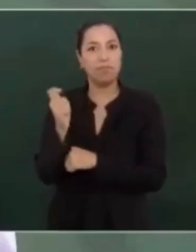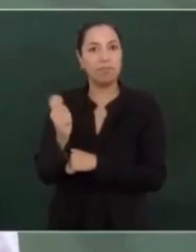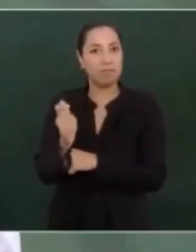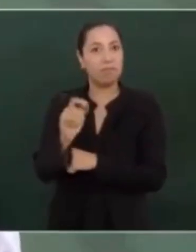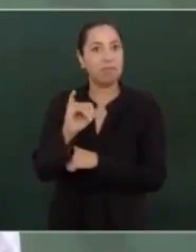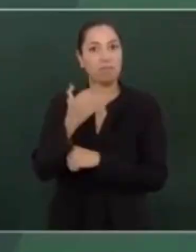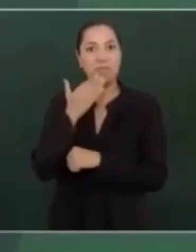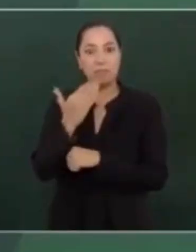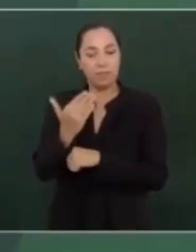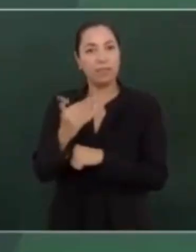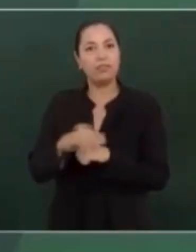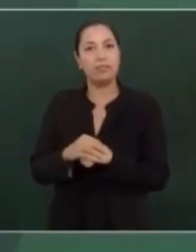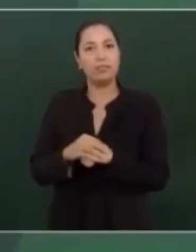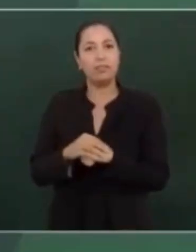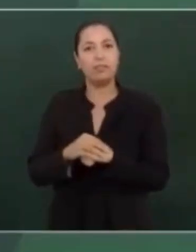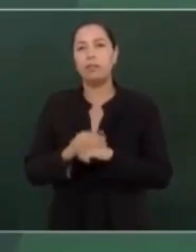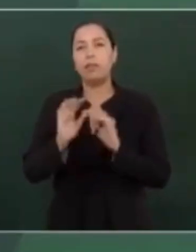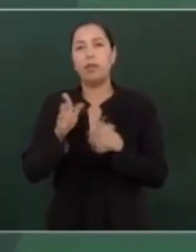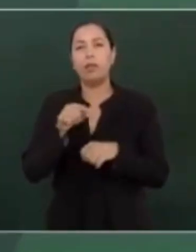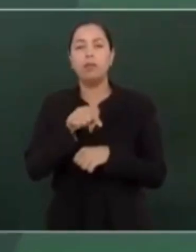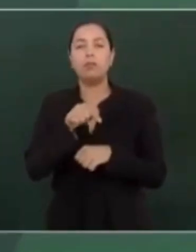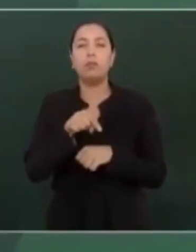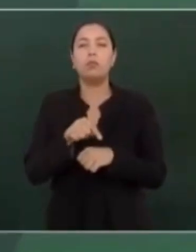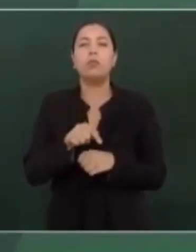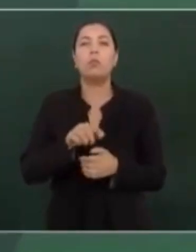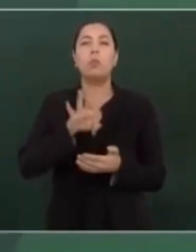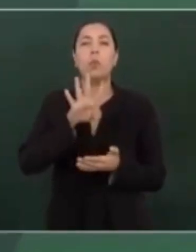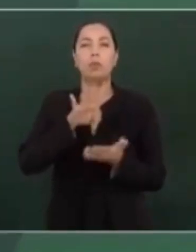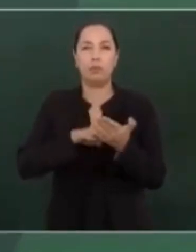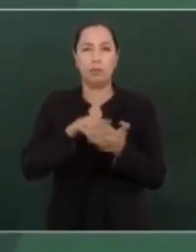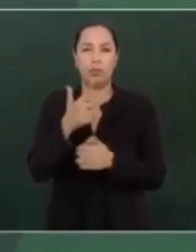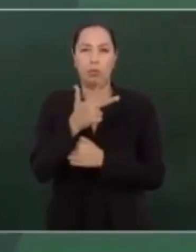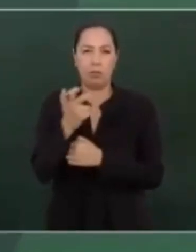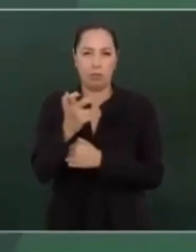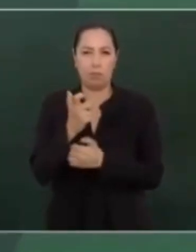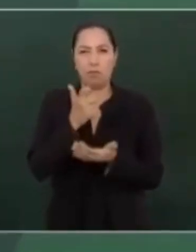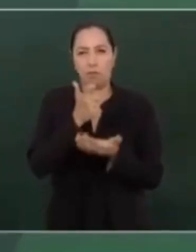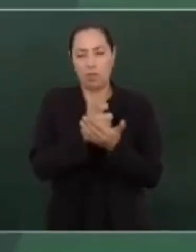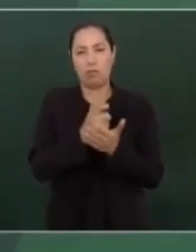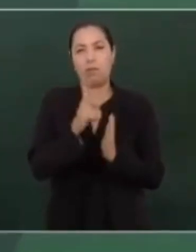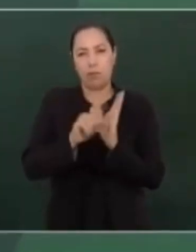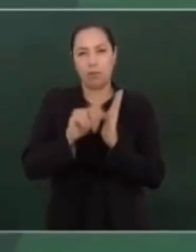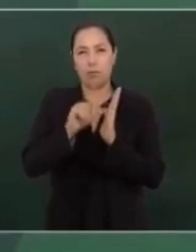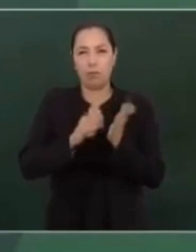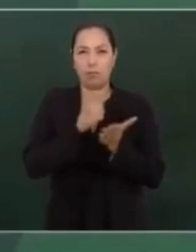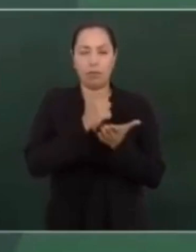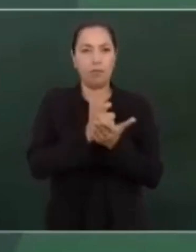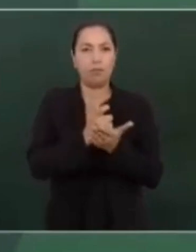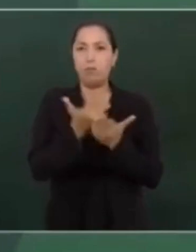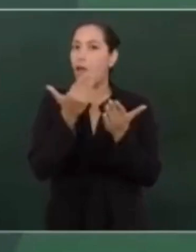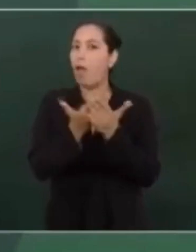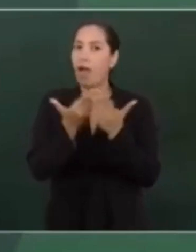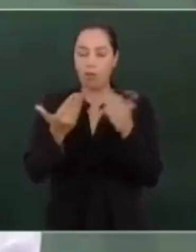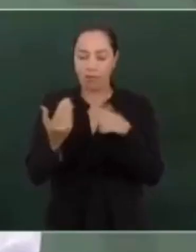Ya no van a ser cuatro mil ochocientos pesos bimestrales, sino seis mil.